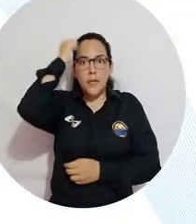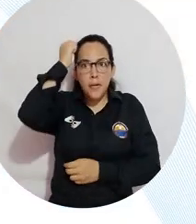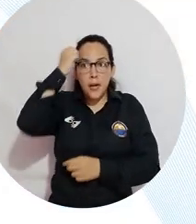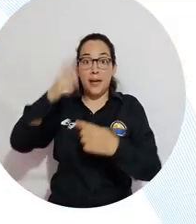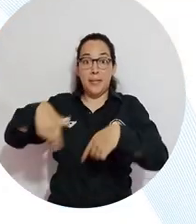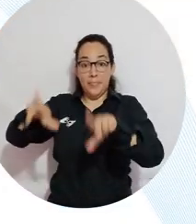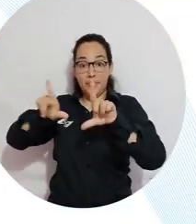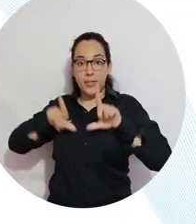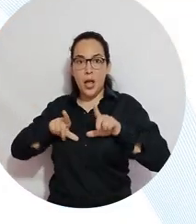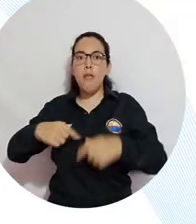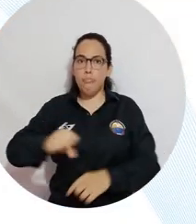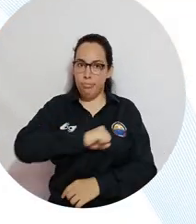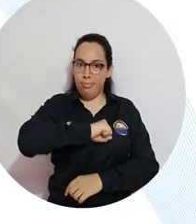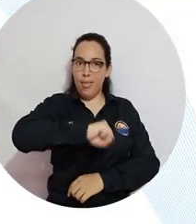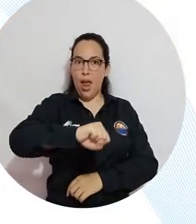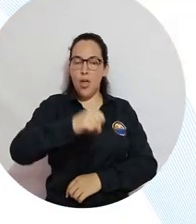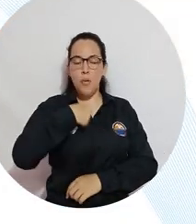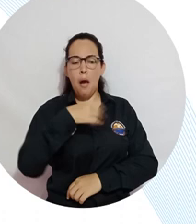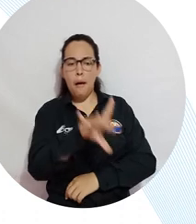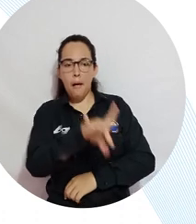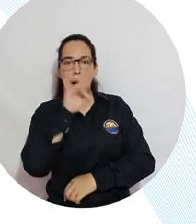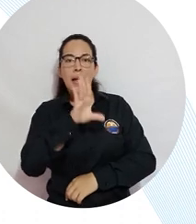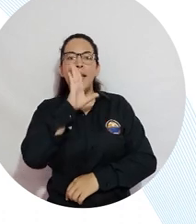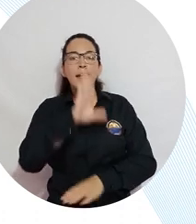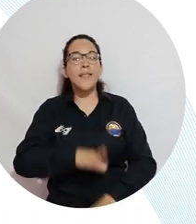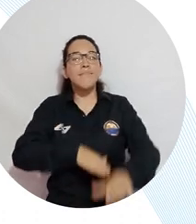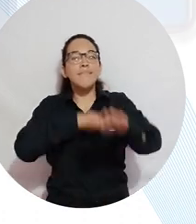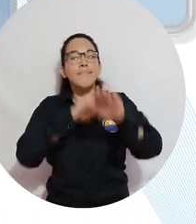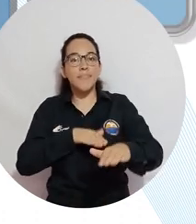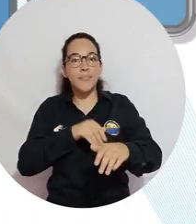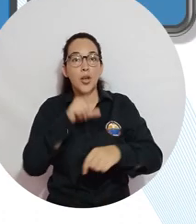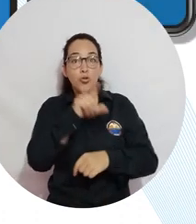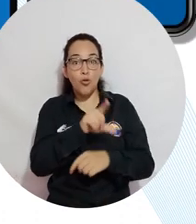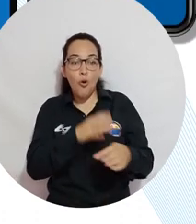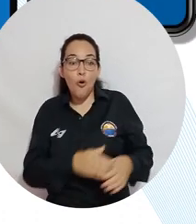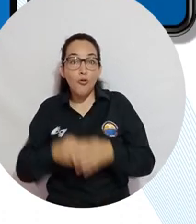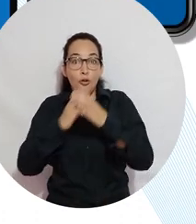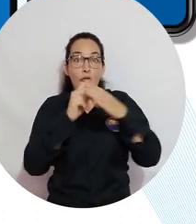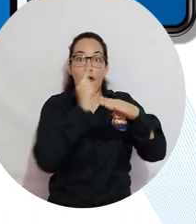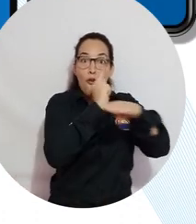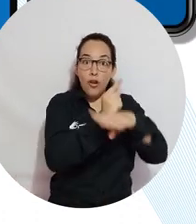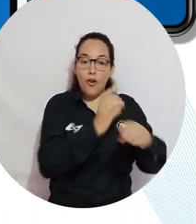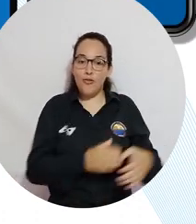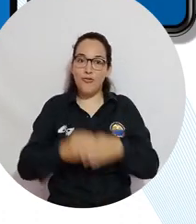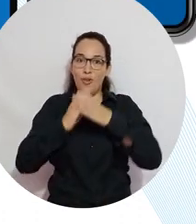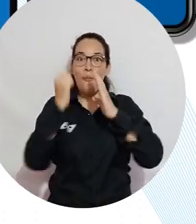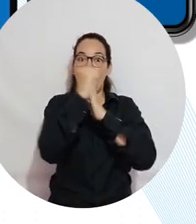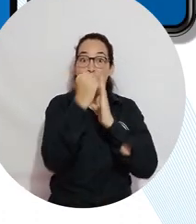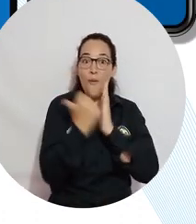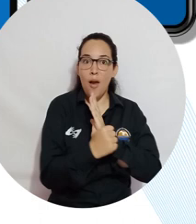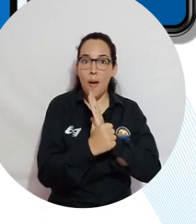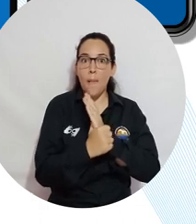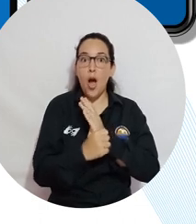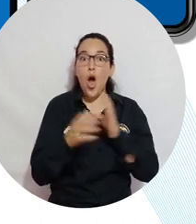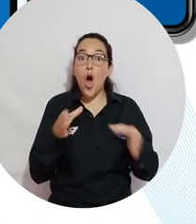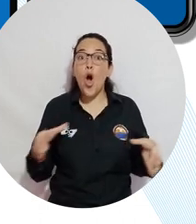estudiantes, docentes y graduados tienen derecho a elegir a sus representantes ante los consejos de facultades, consejos de